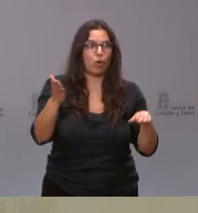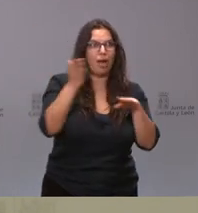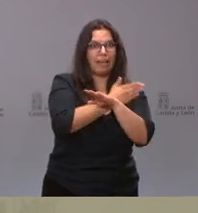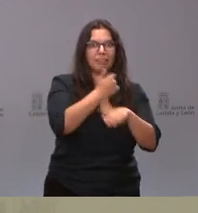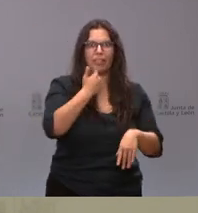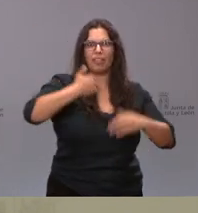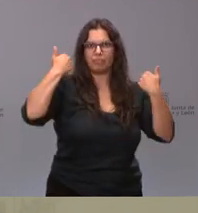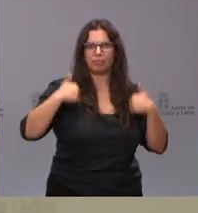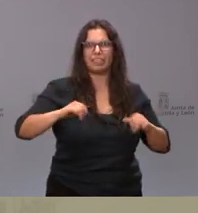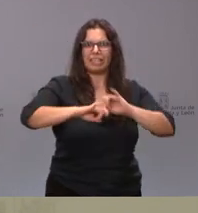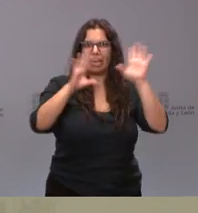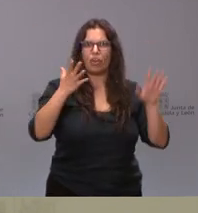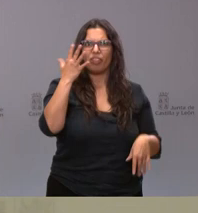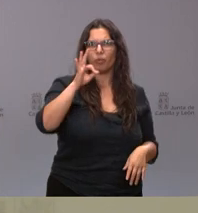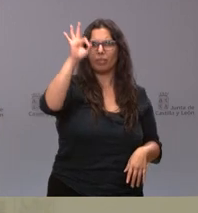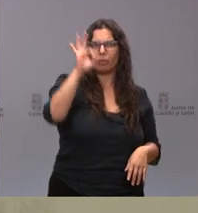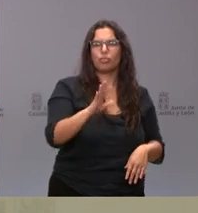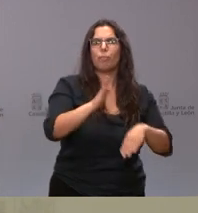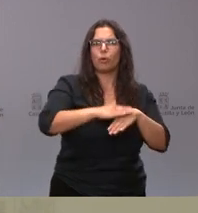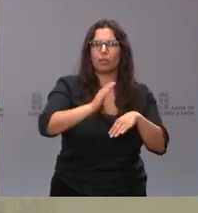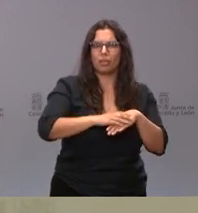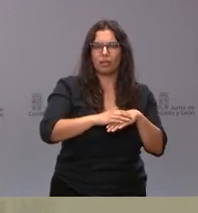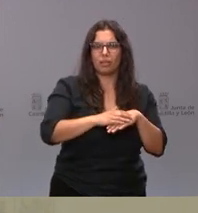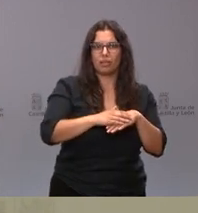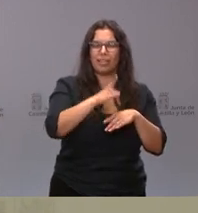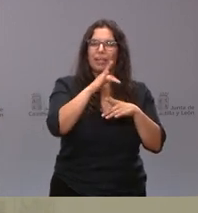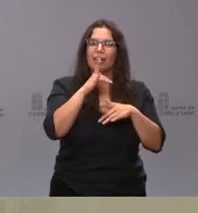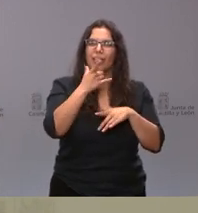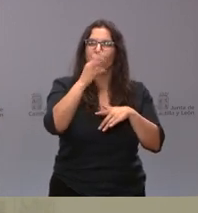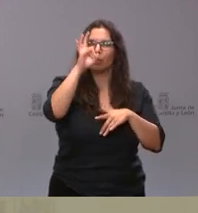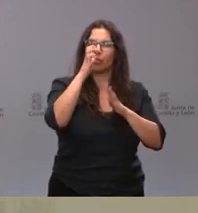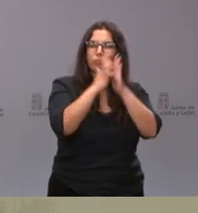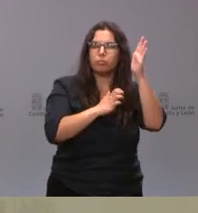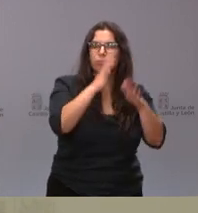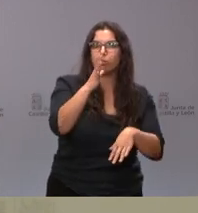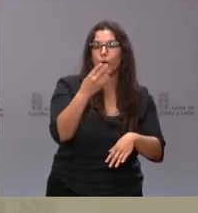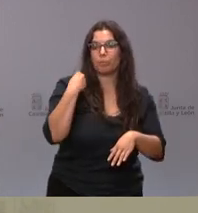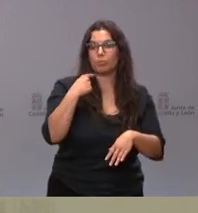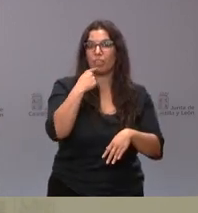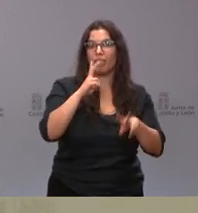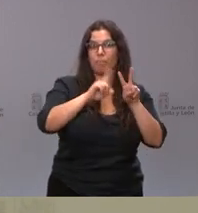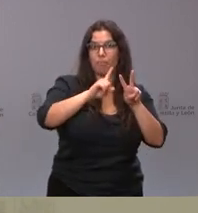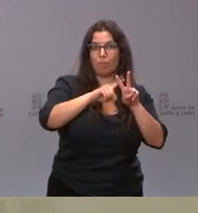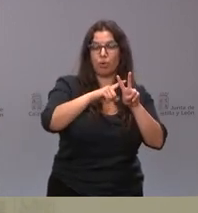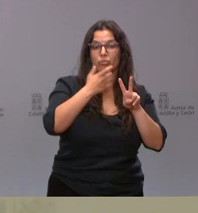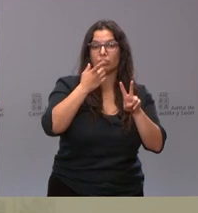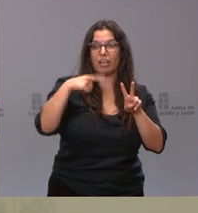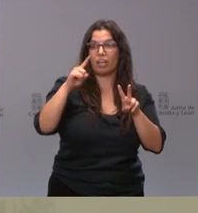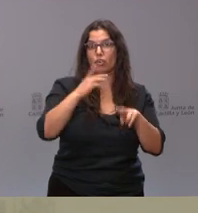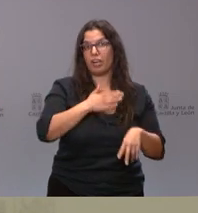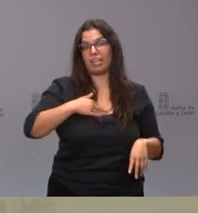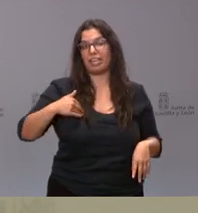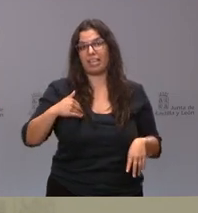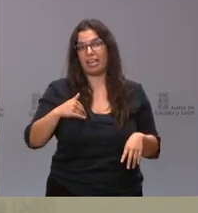del 50% en concreto, ¿por qué ese 50%? Si tiene que ver con lo que plantea Vox, de que si por ellos fuera, serían